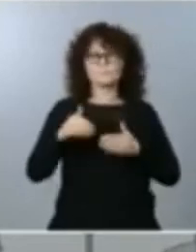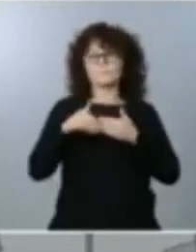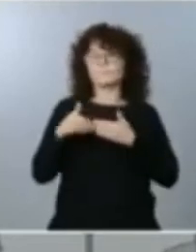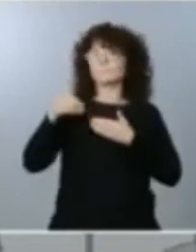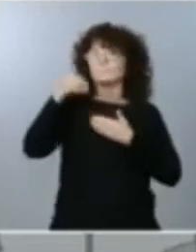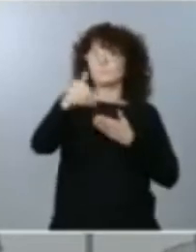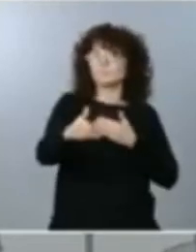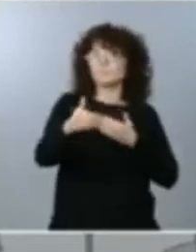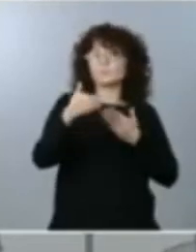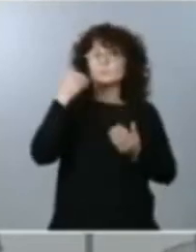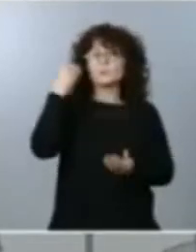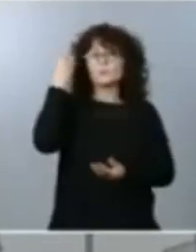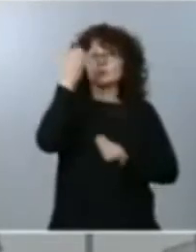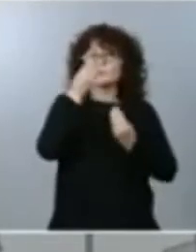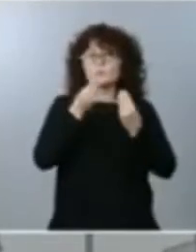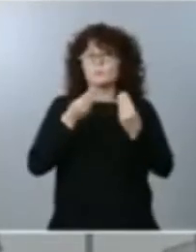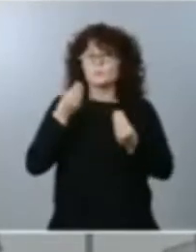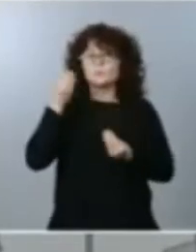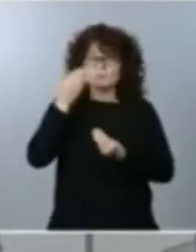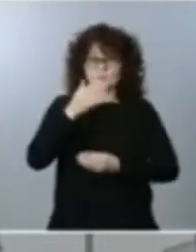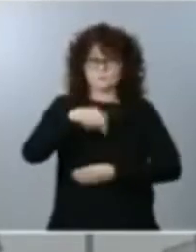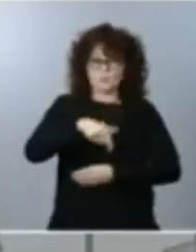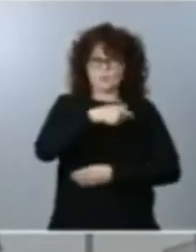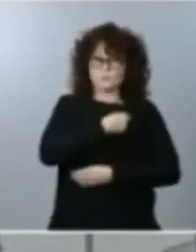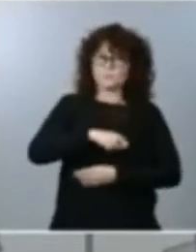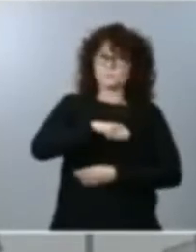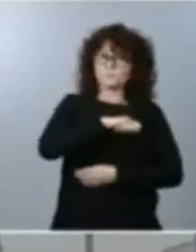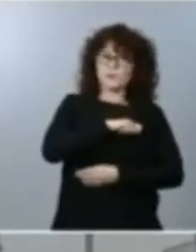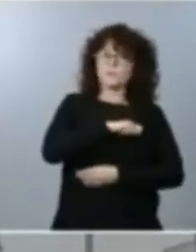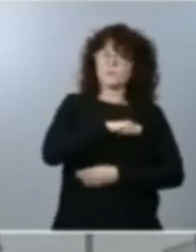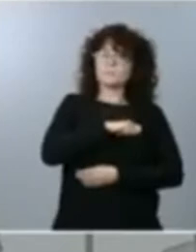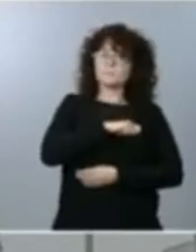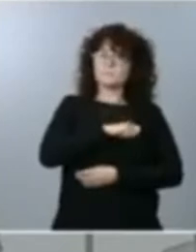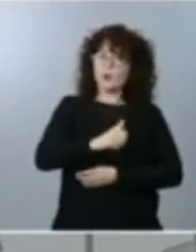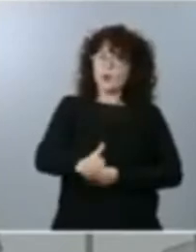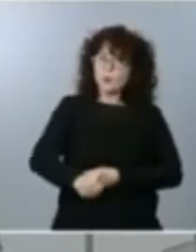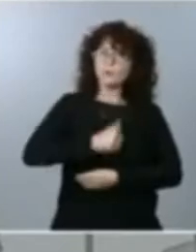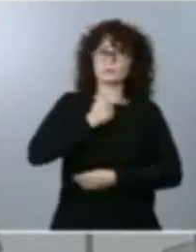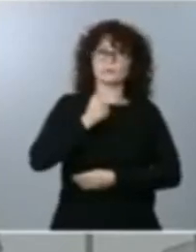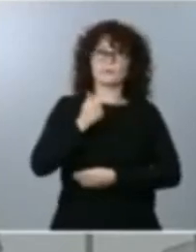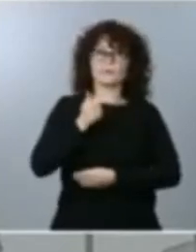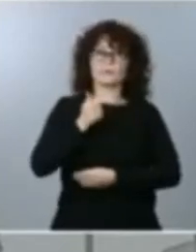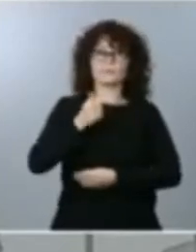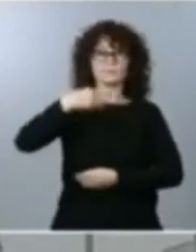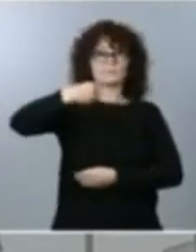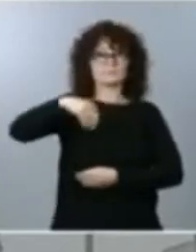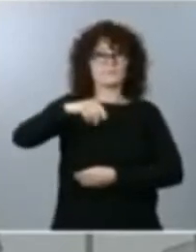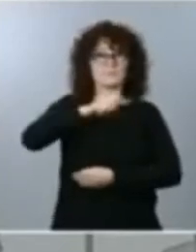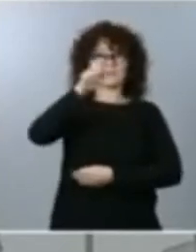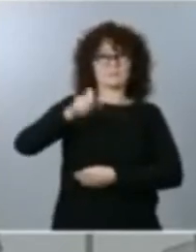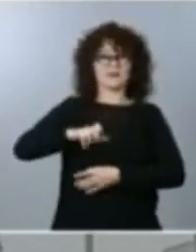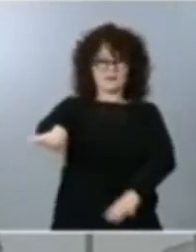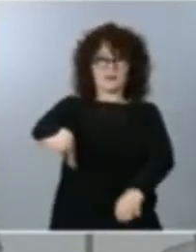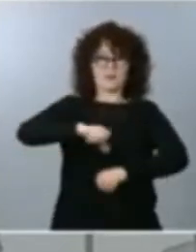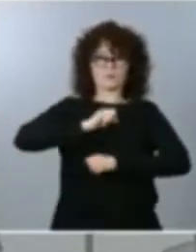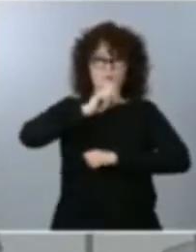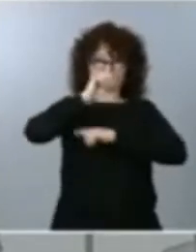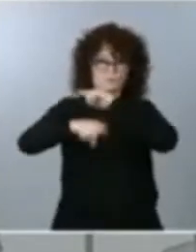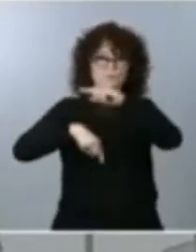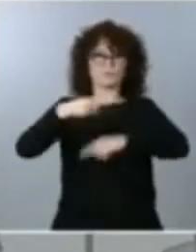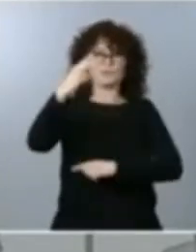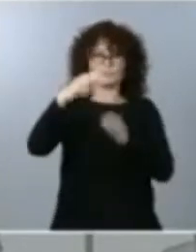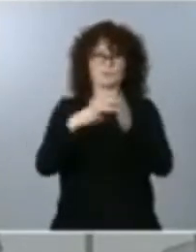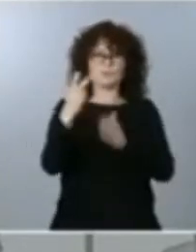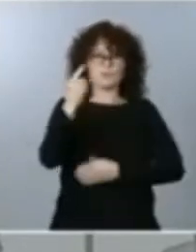se abre para nuestro país una gran oportunidad con la presidencia italiana del G20 el próximo año, el 2021. Este mismo miércoles